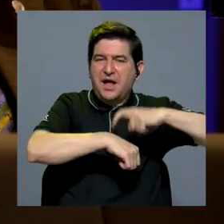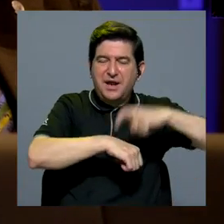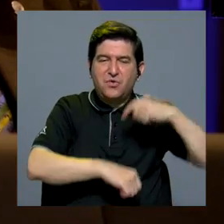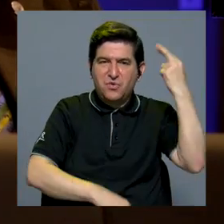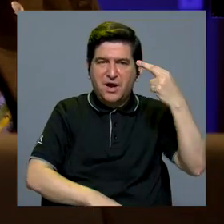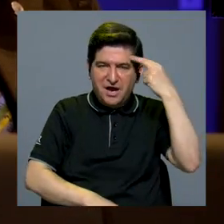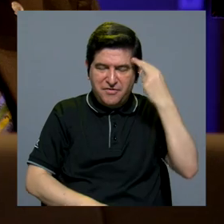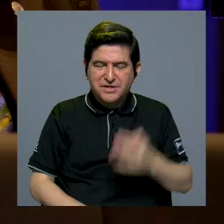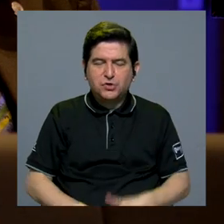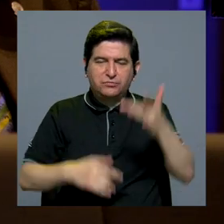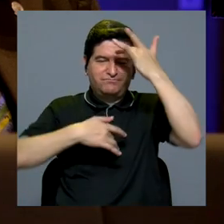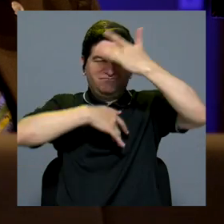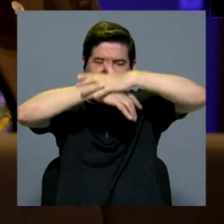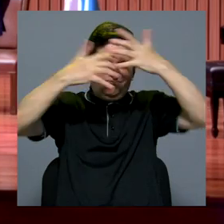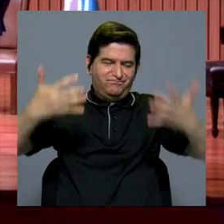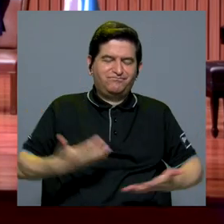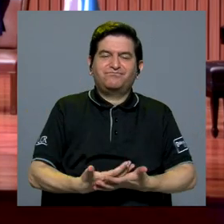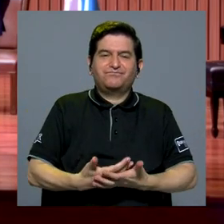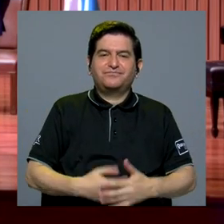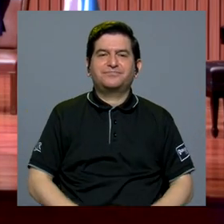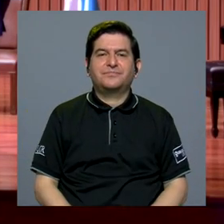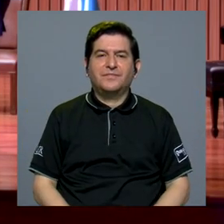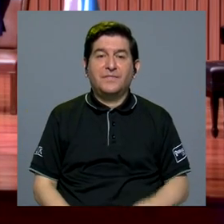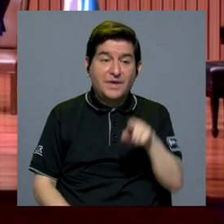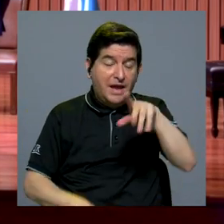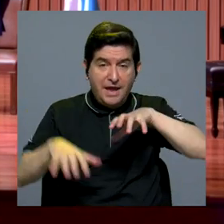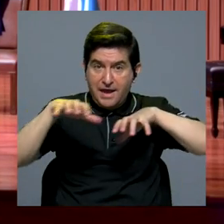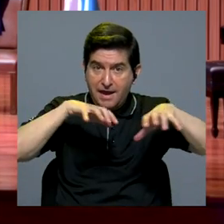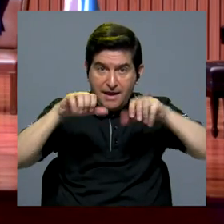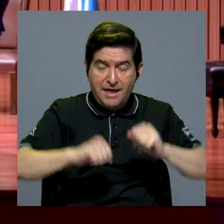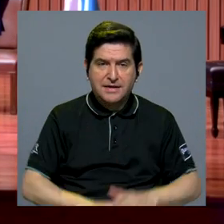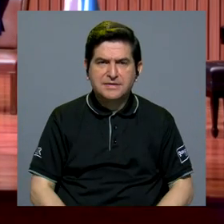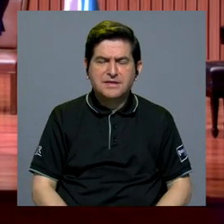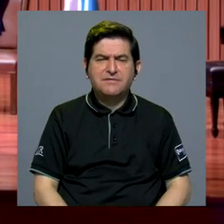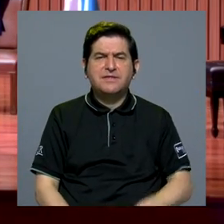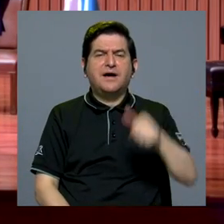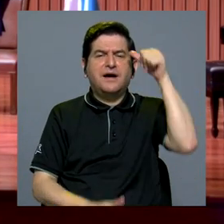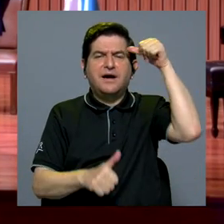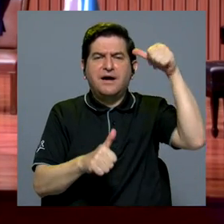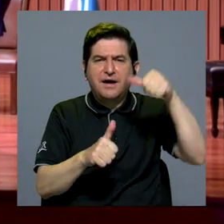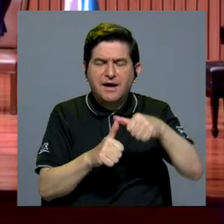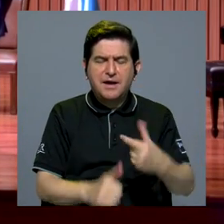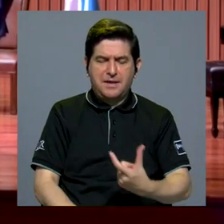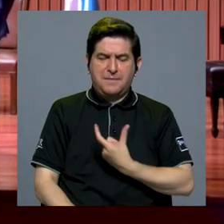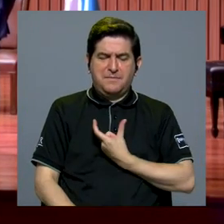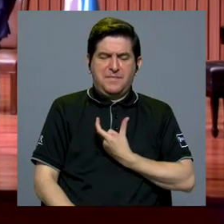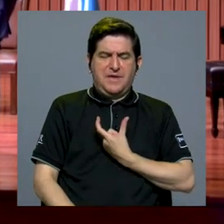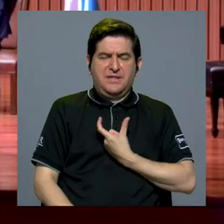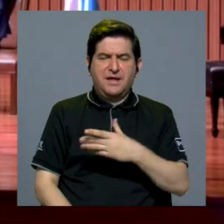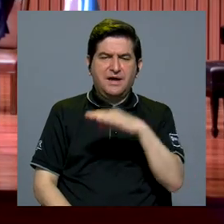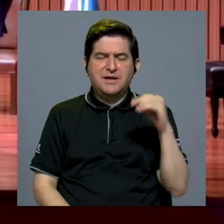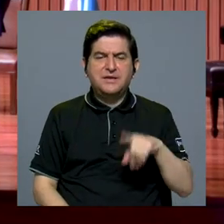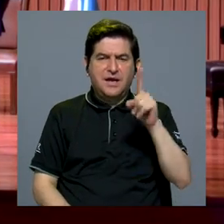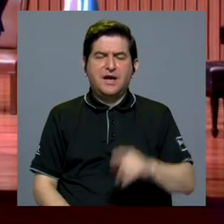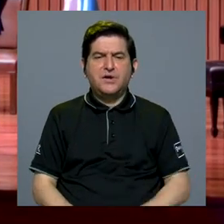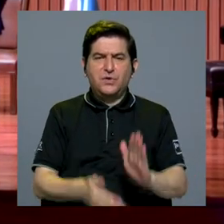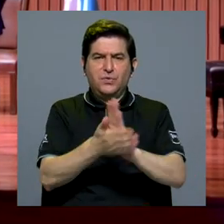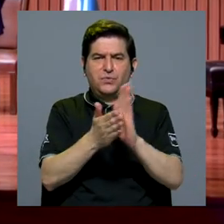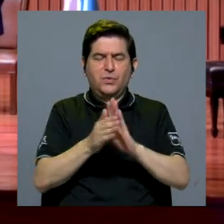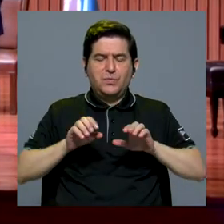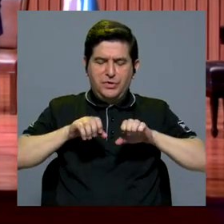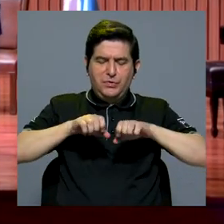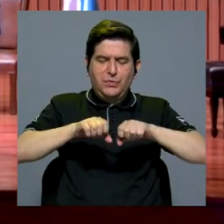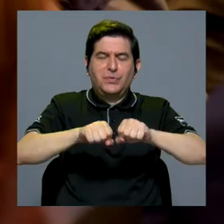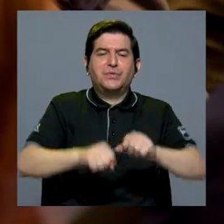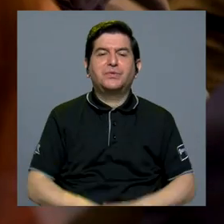por la pandemia. En esta ceremonia se conmemoró con una medalla grabada y un certificado,